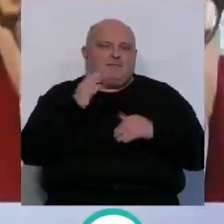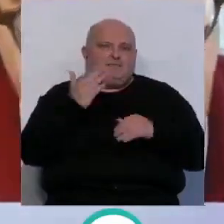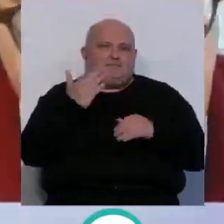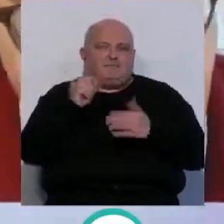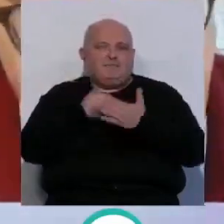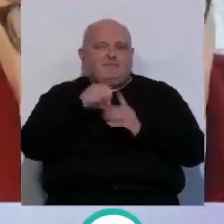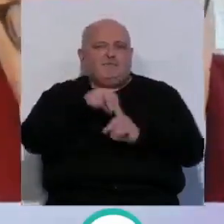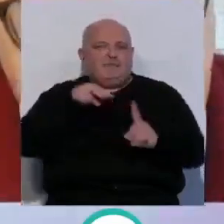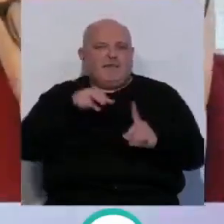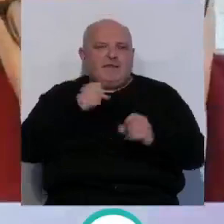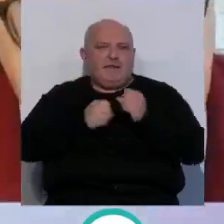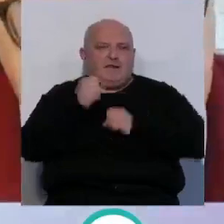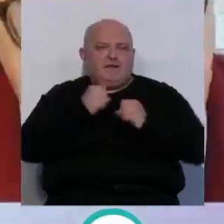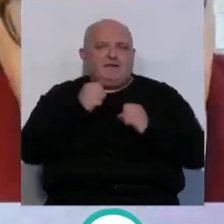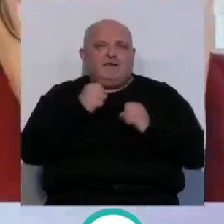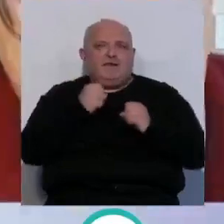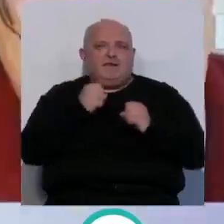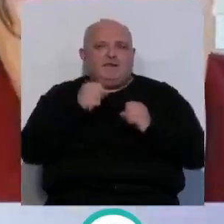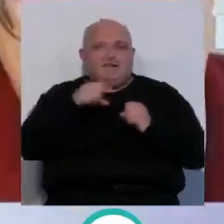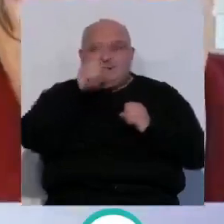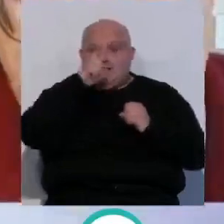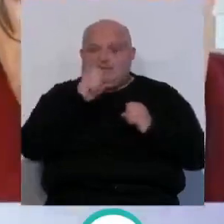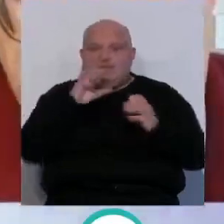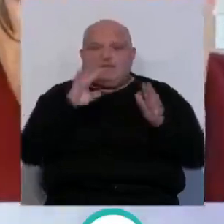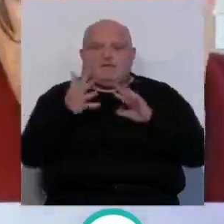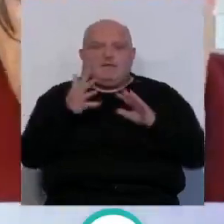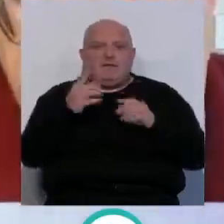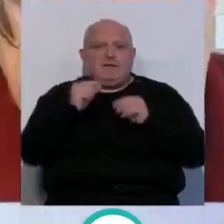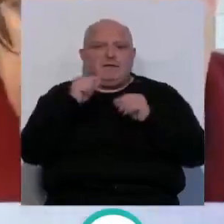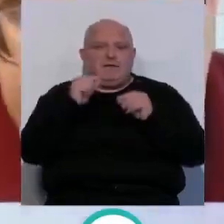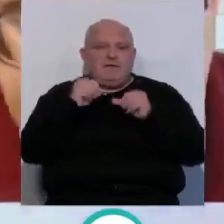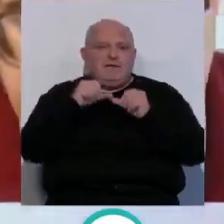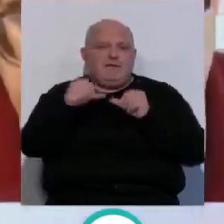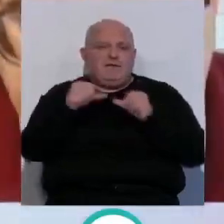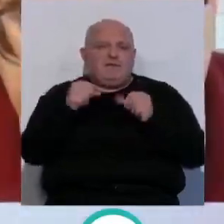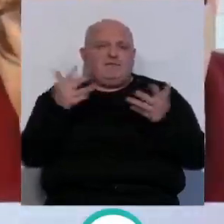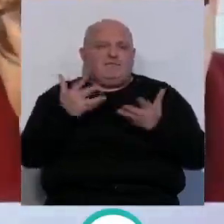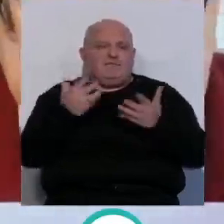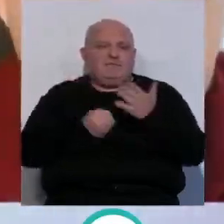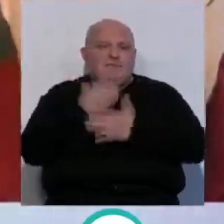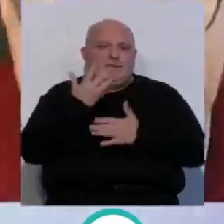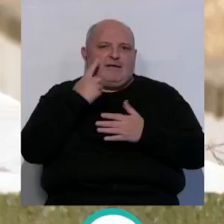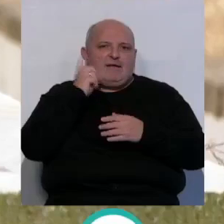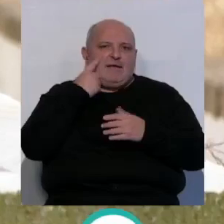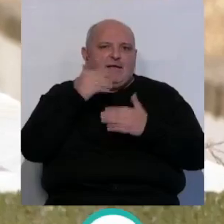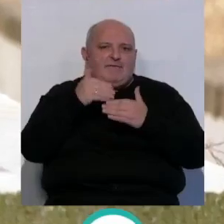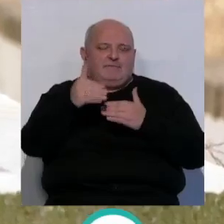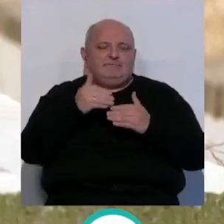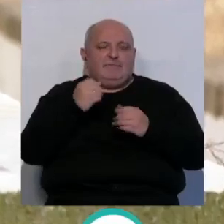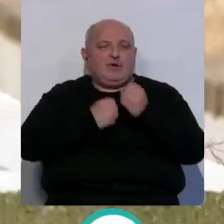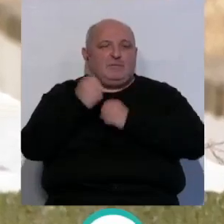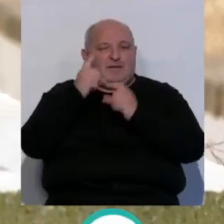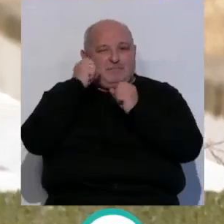el punto de vista económico, pero este año de transición con las expectativas fictas en que nos encontramos. Para los